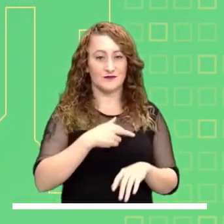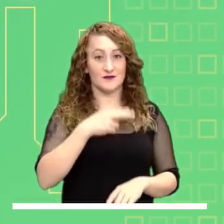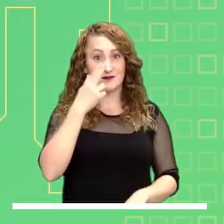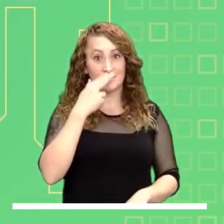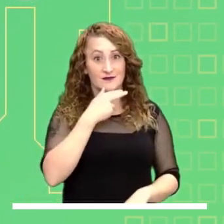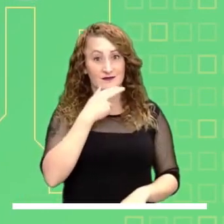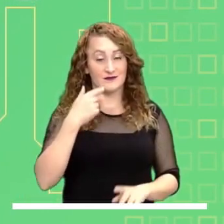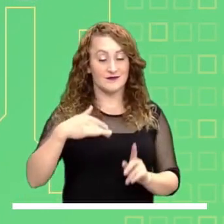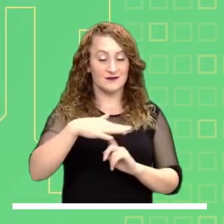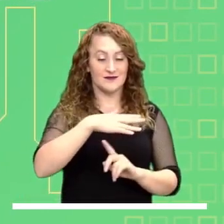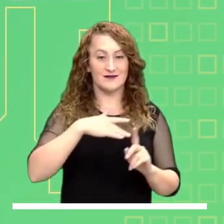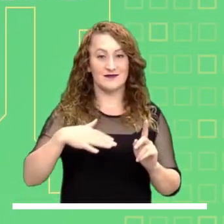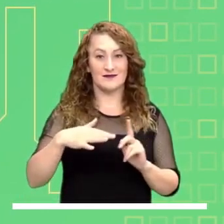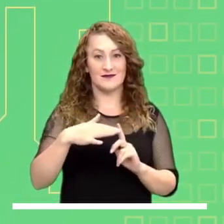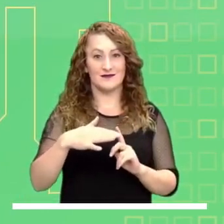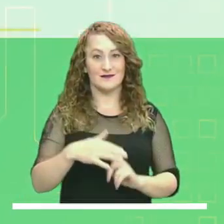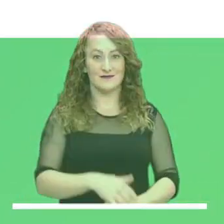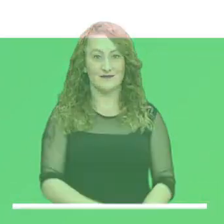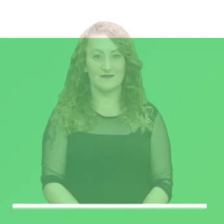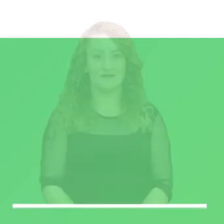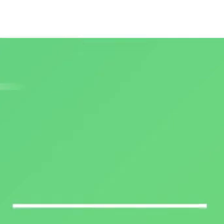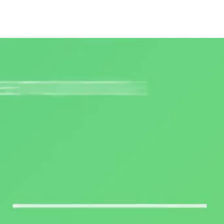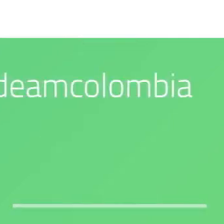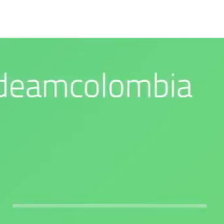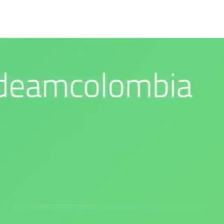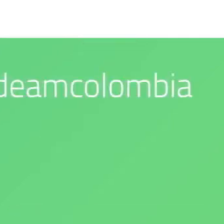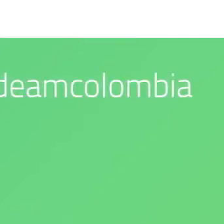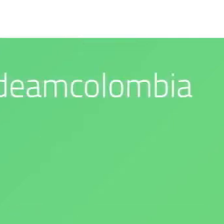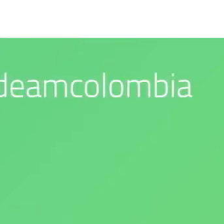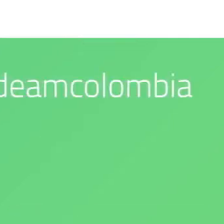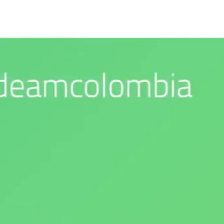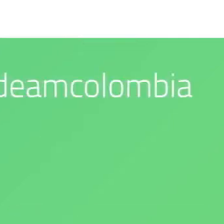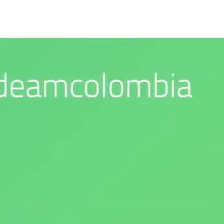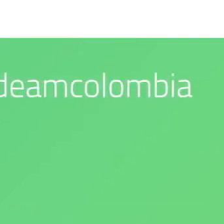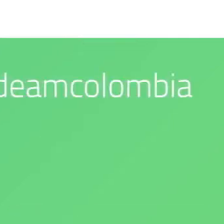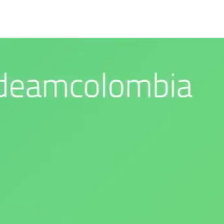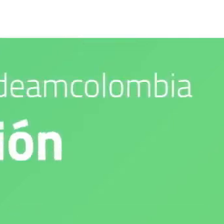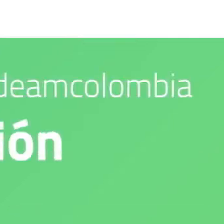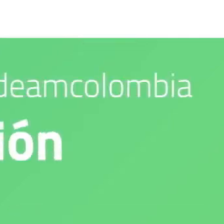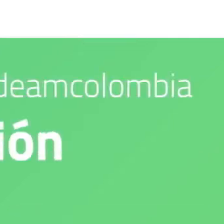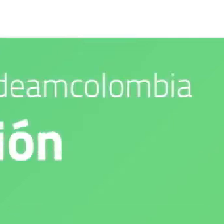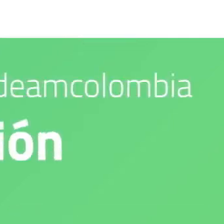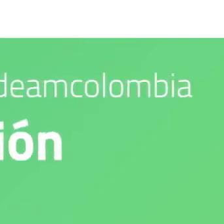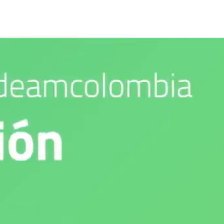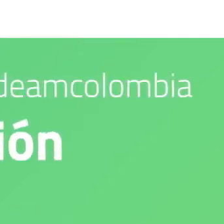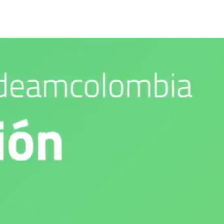Los esperamos en nuestras redes sociales. Nuestro compromiso es con el medio ambiente.